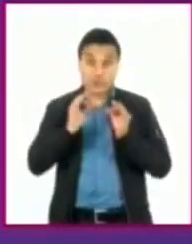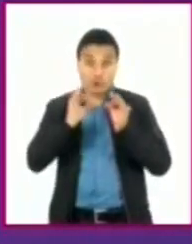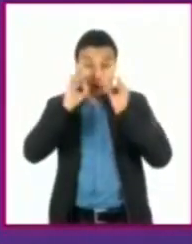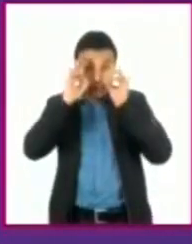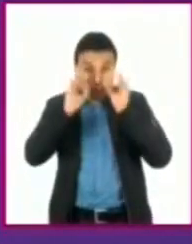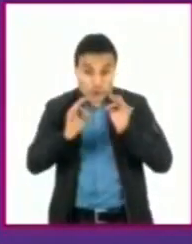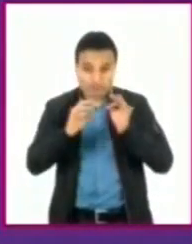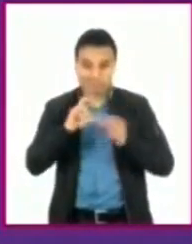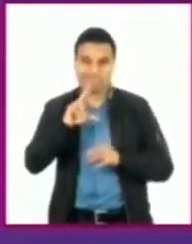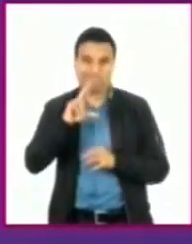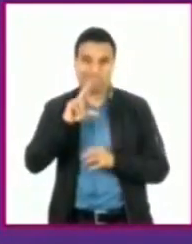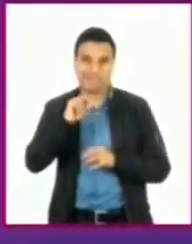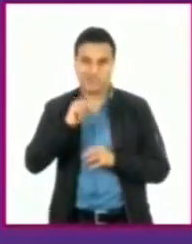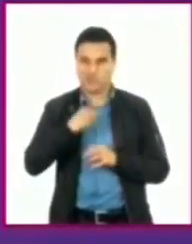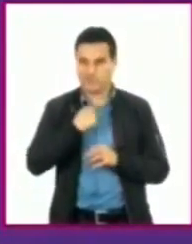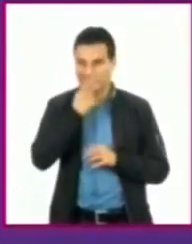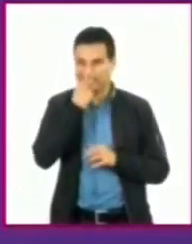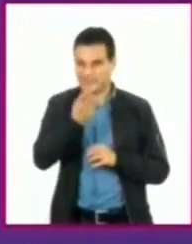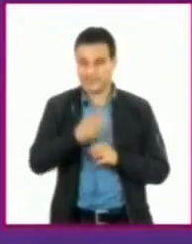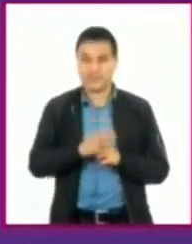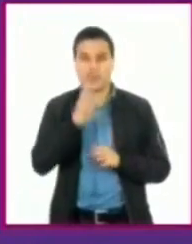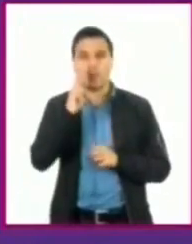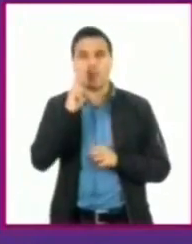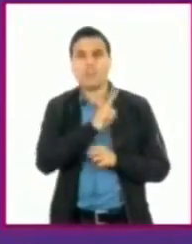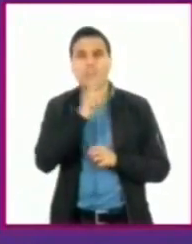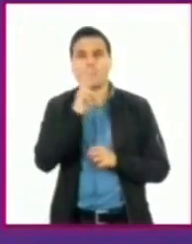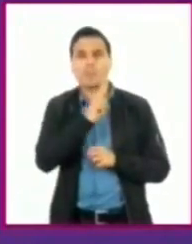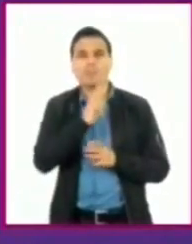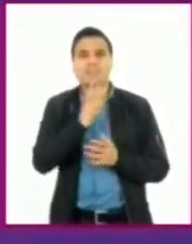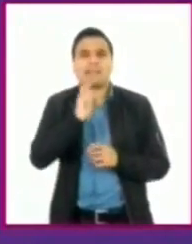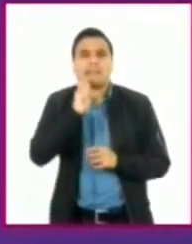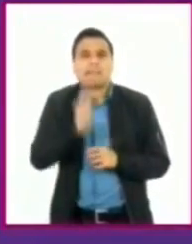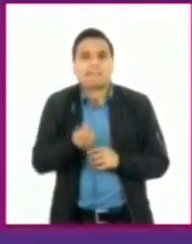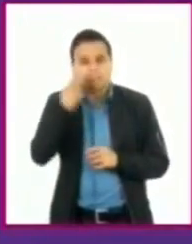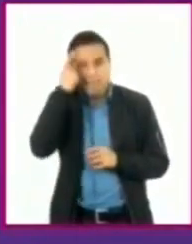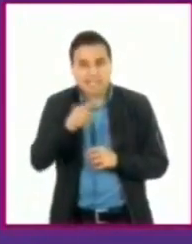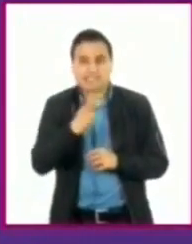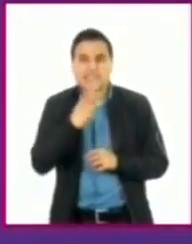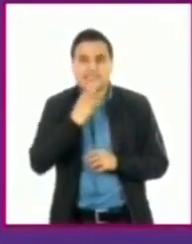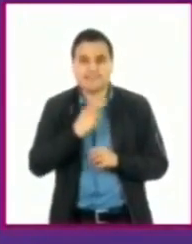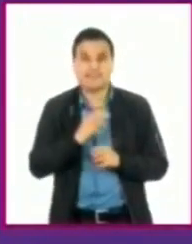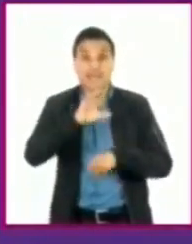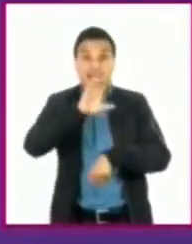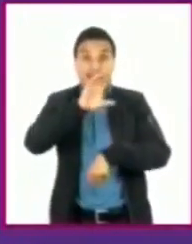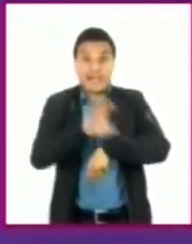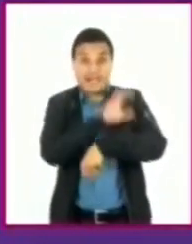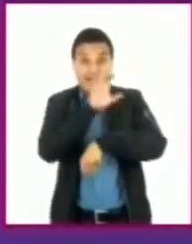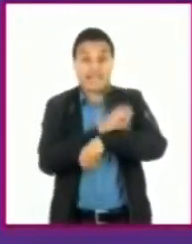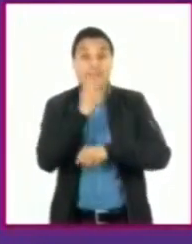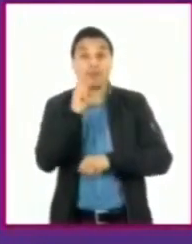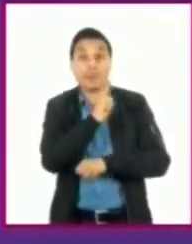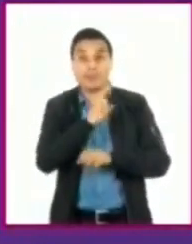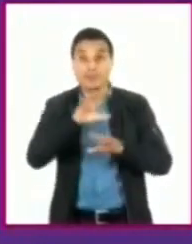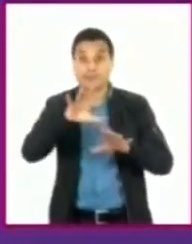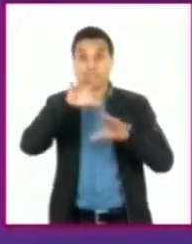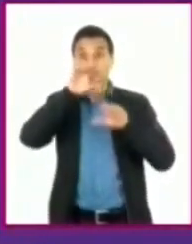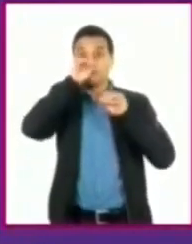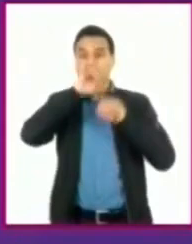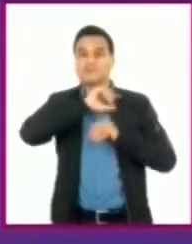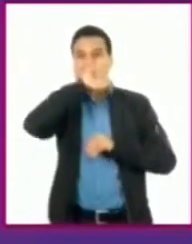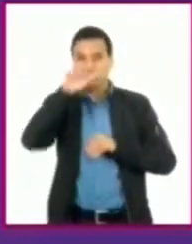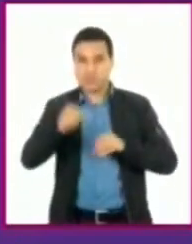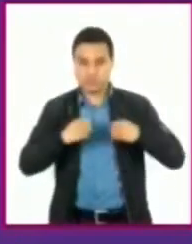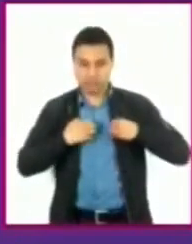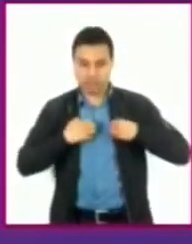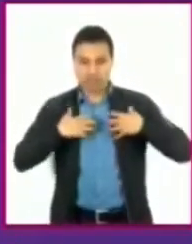Como te dije al principio, el pulmón se encarga de tomar la energía del aire y descenderla y difundirla por todo el organismo. La tos te está